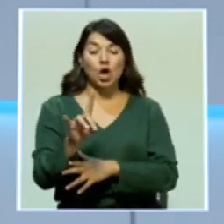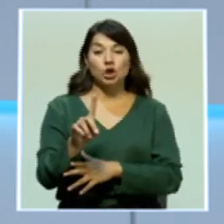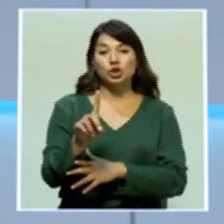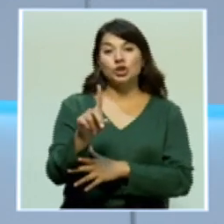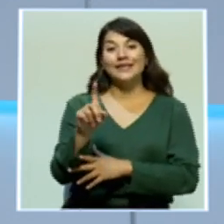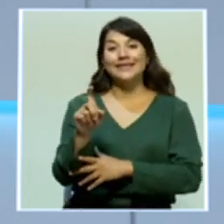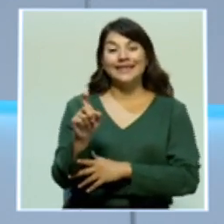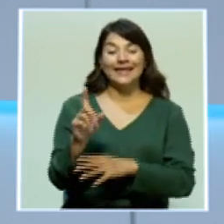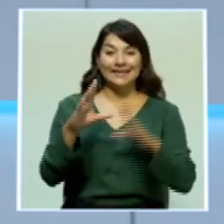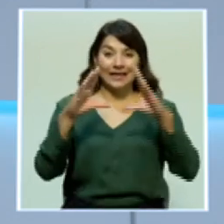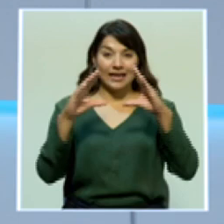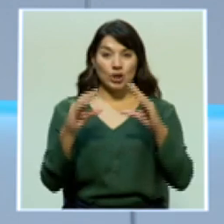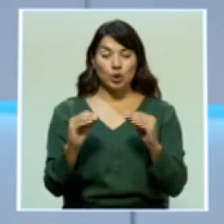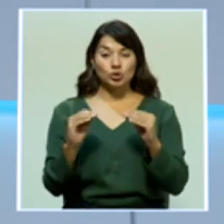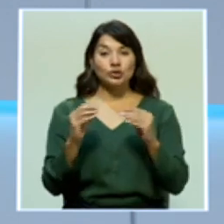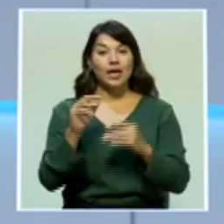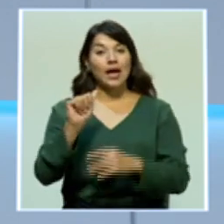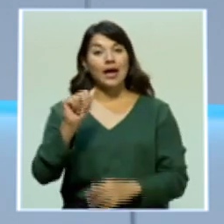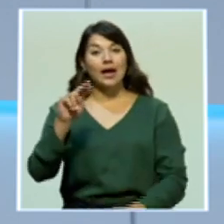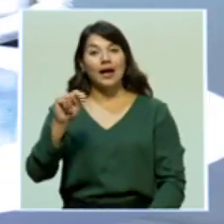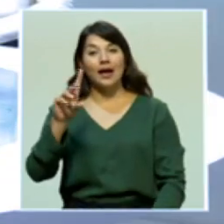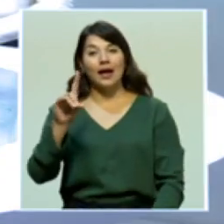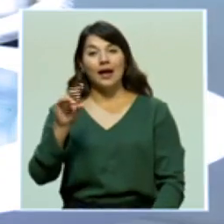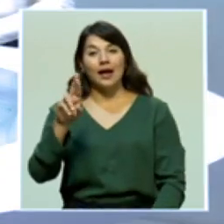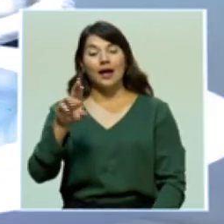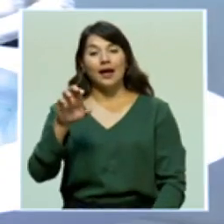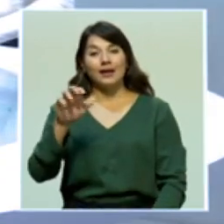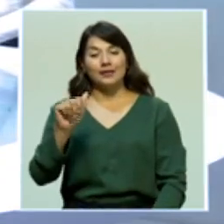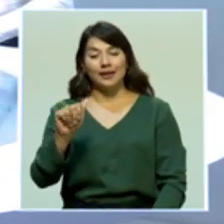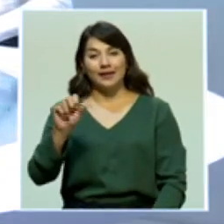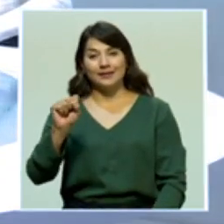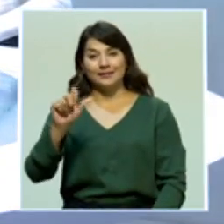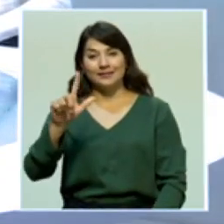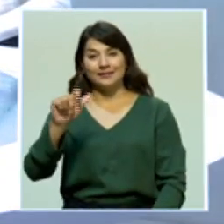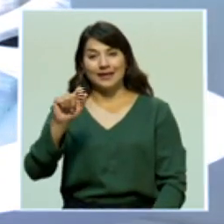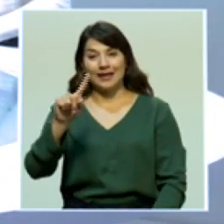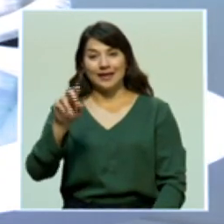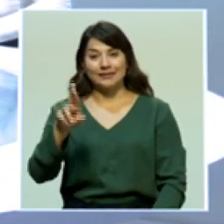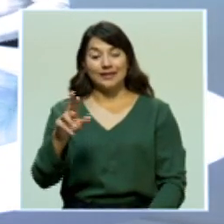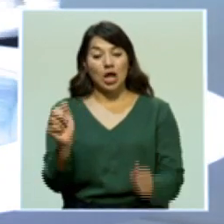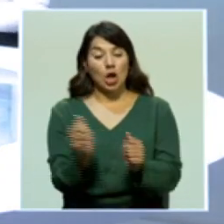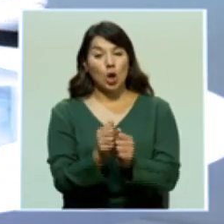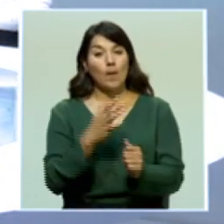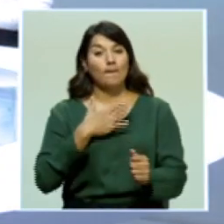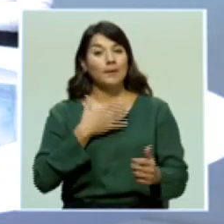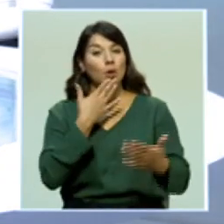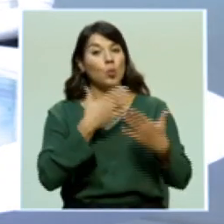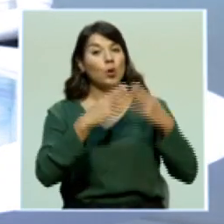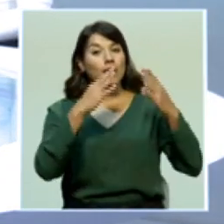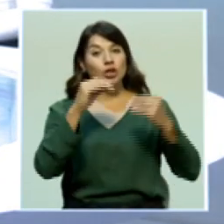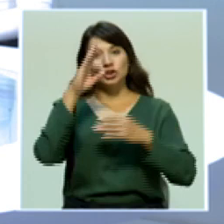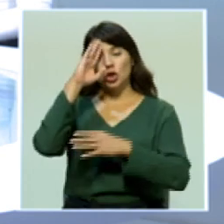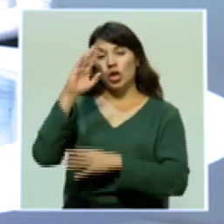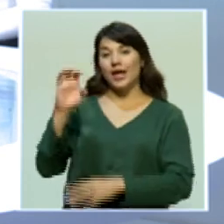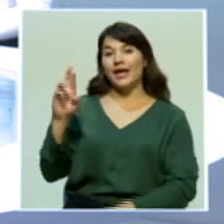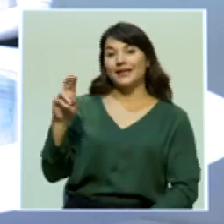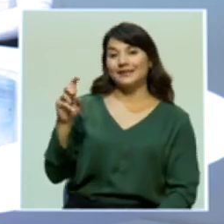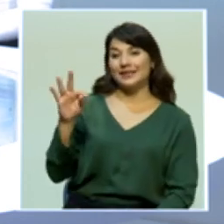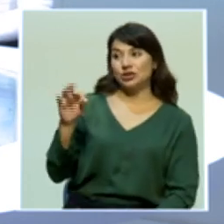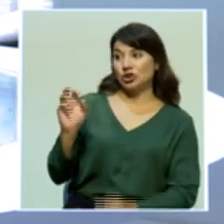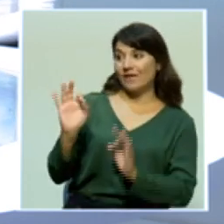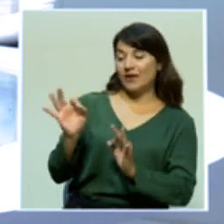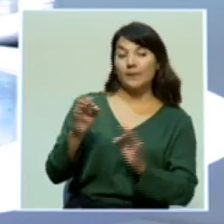y 30 de la noche. Andrea Salazar está aquí conmigo en el set. Buenas noches, Andrea. ¿Qué tal, don Enesto? ¿Cómo está? Muy bien.